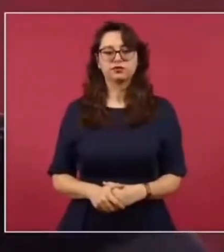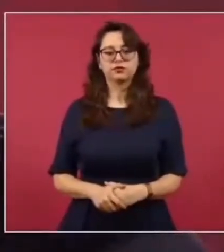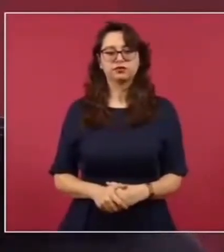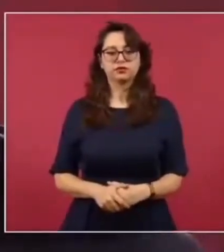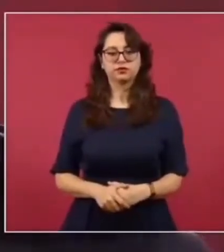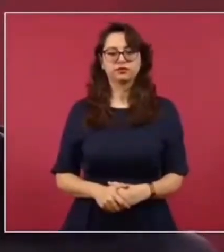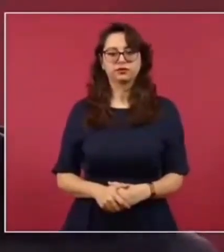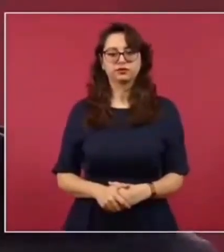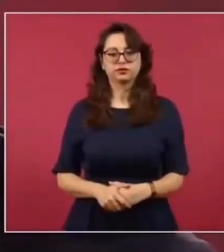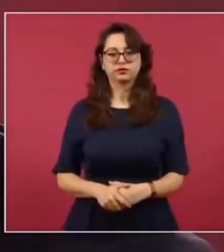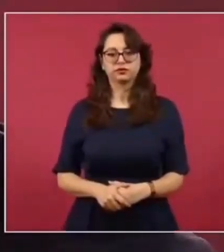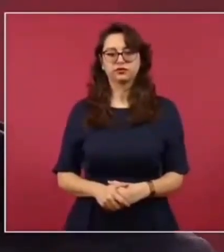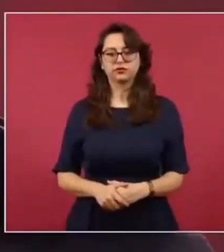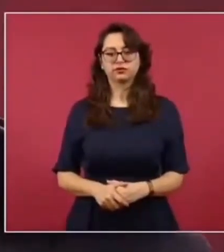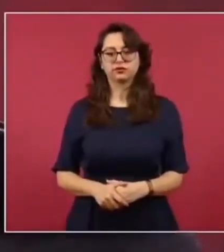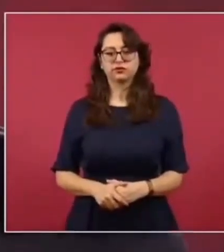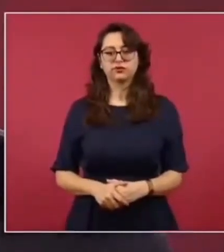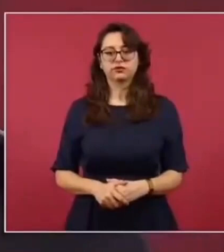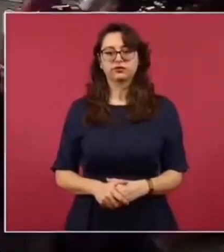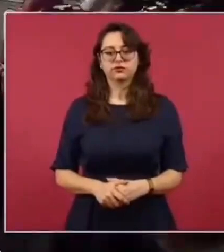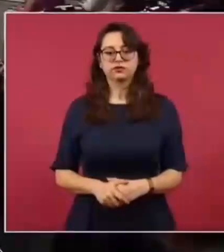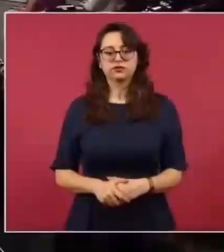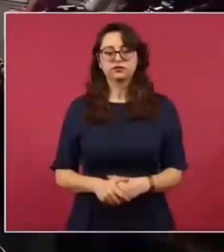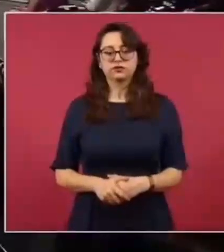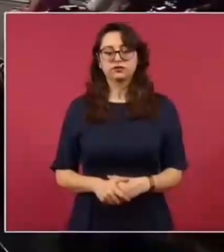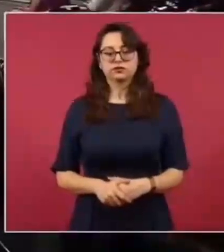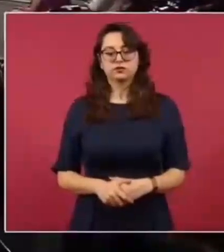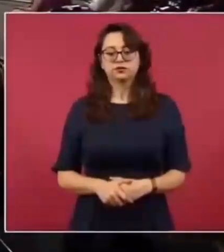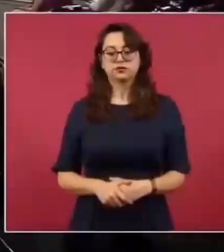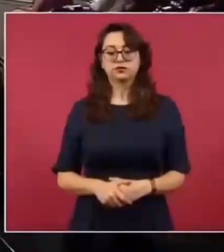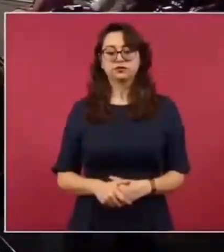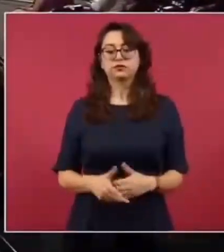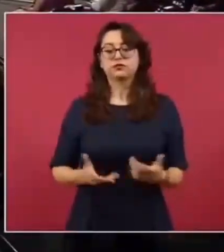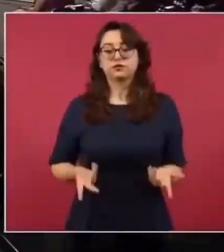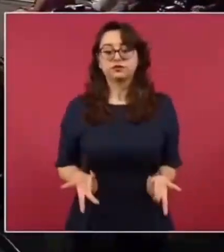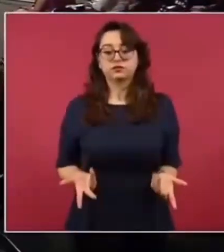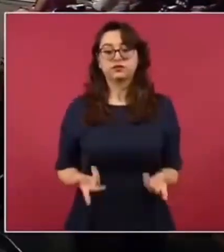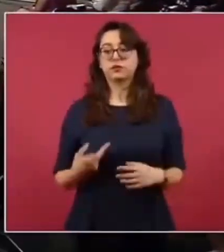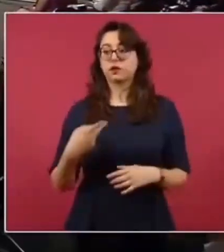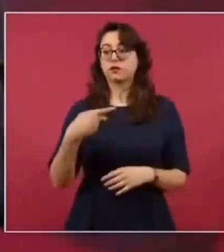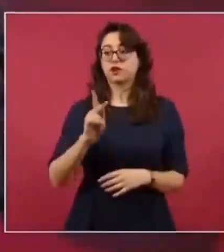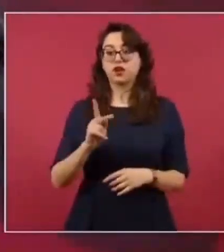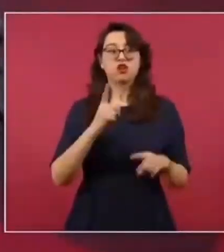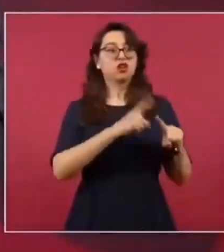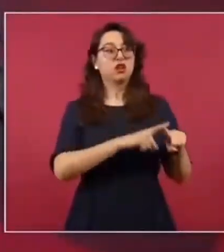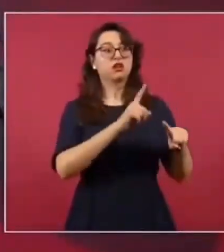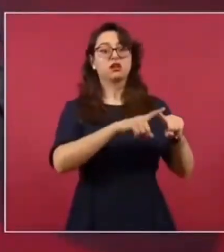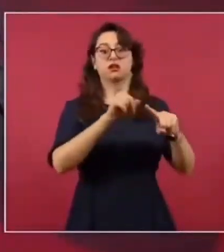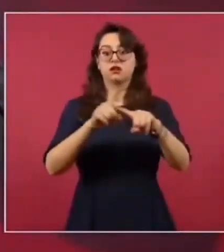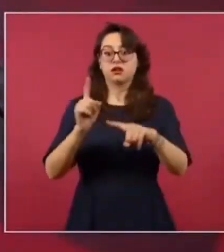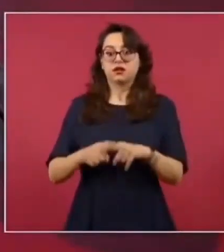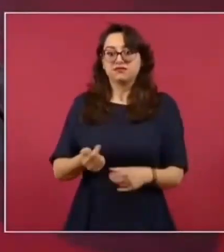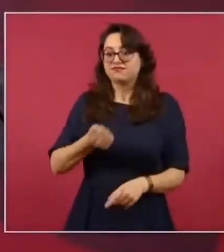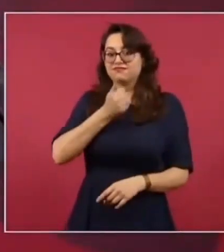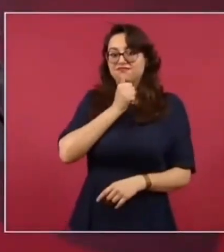No delitos cometidos, pero eso lo va a hacer